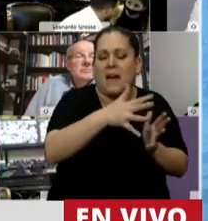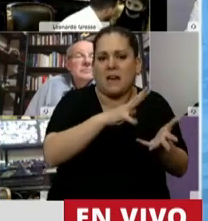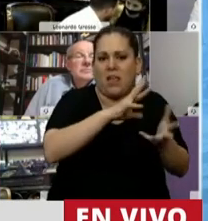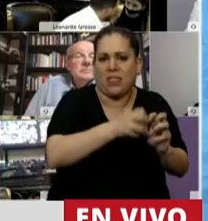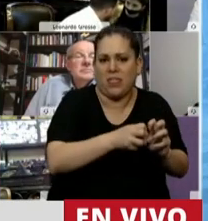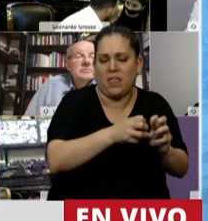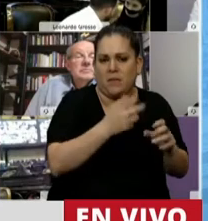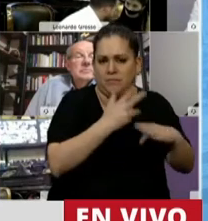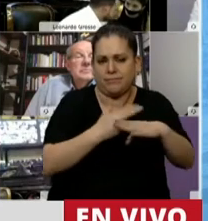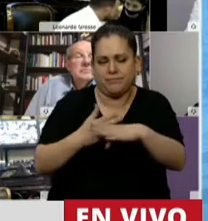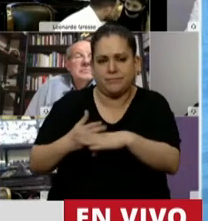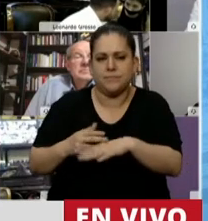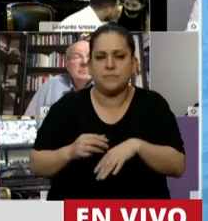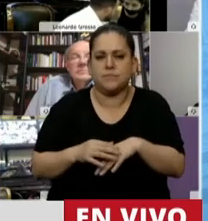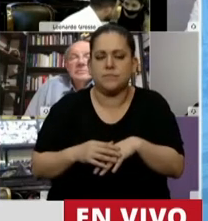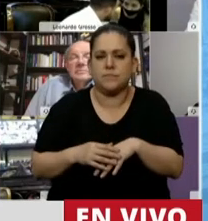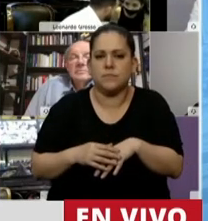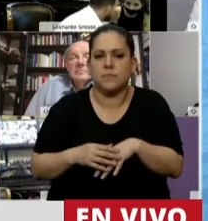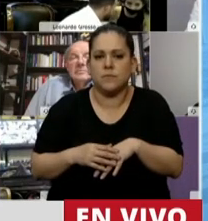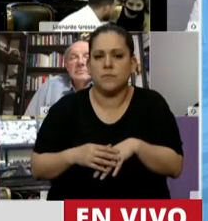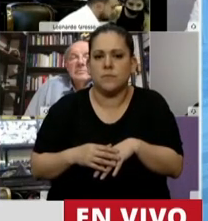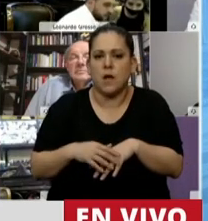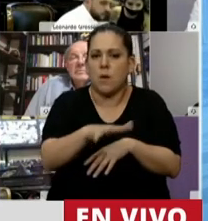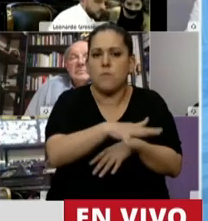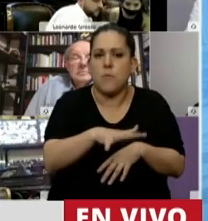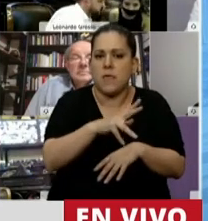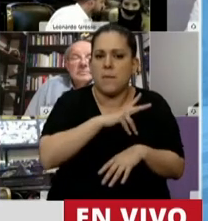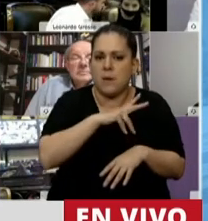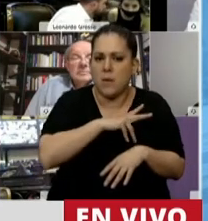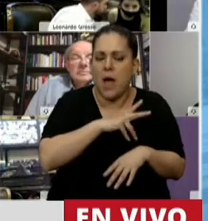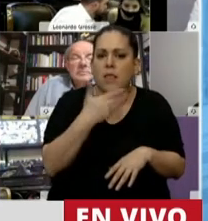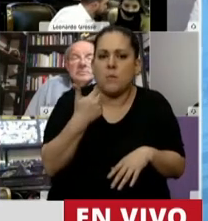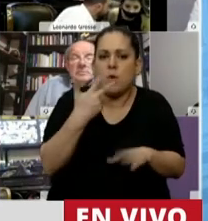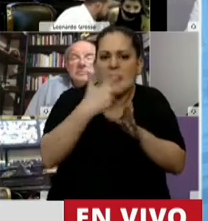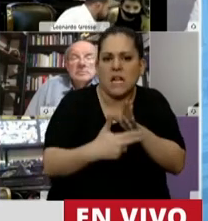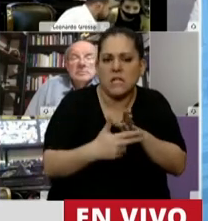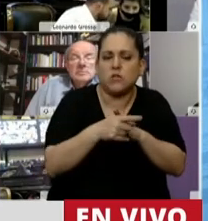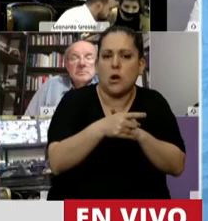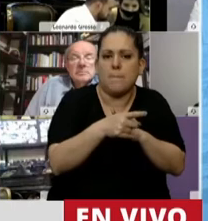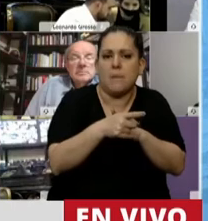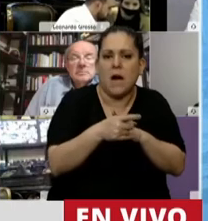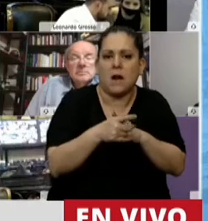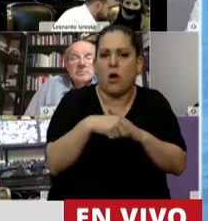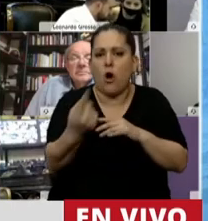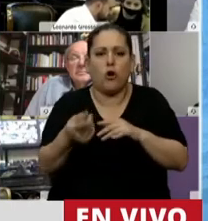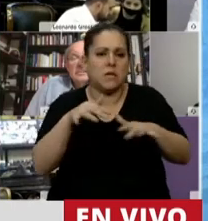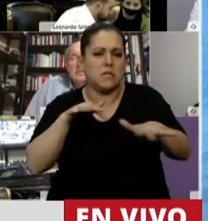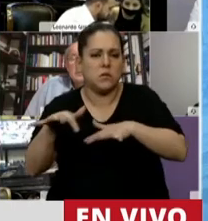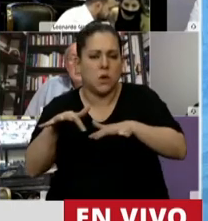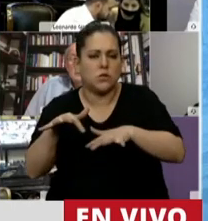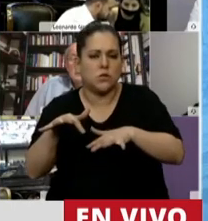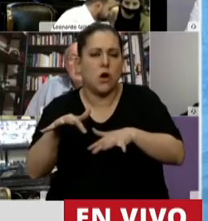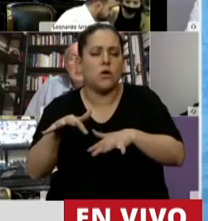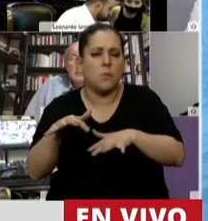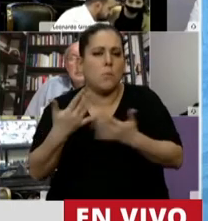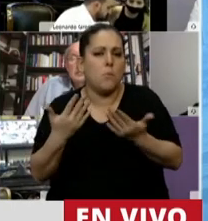La propiedad privada puede ser eliminada y sometida a ciertas restricciones para armonizarla con otros derechos en conflicto, como puede